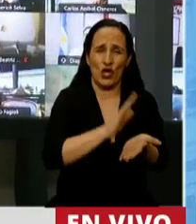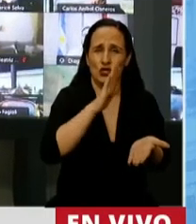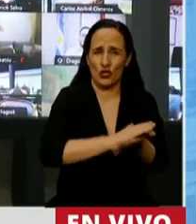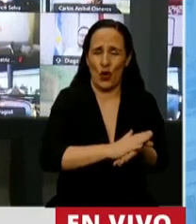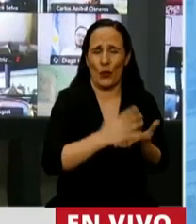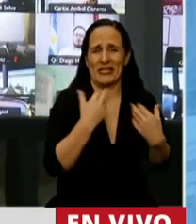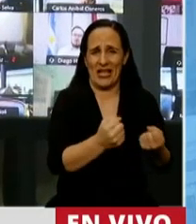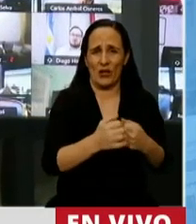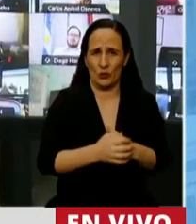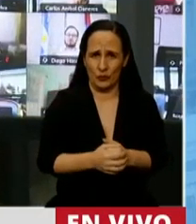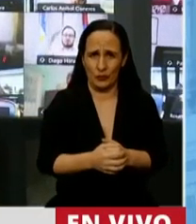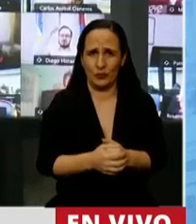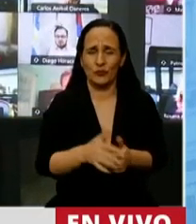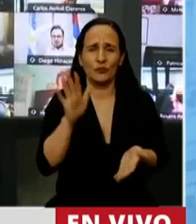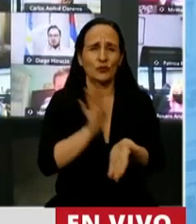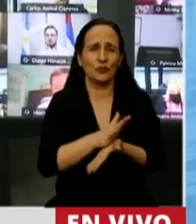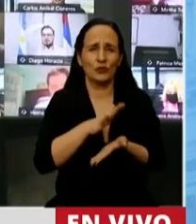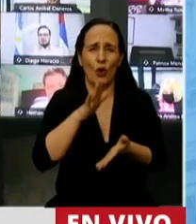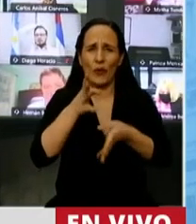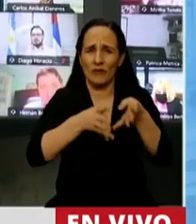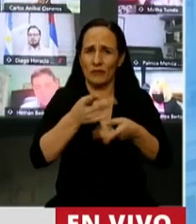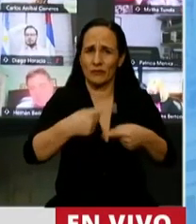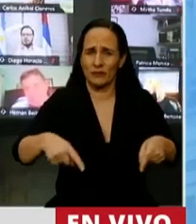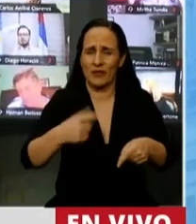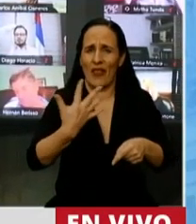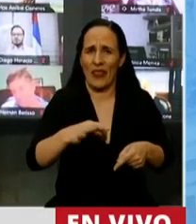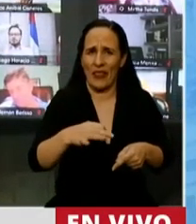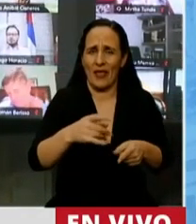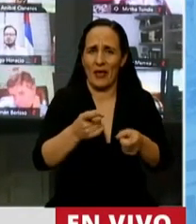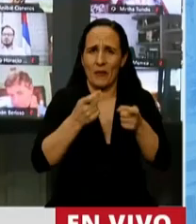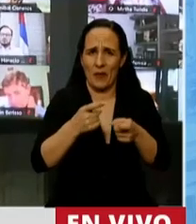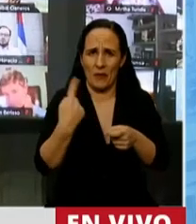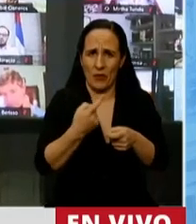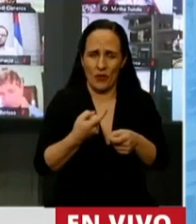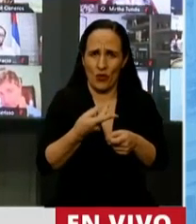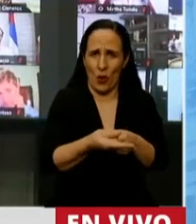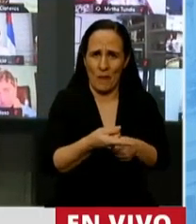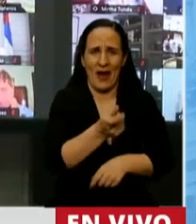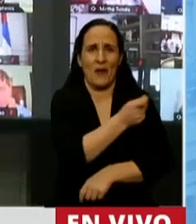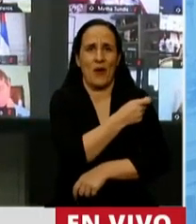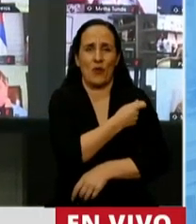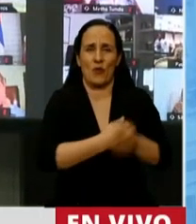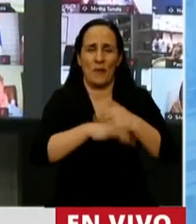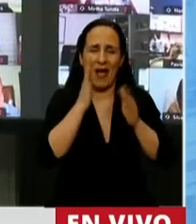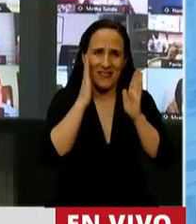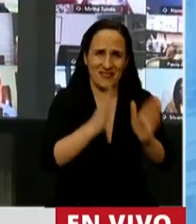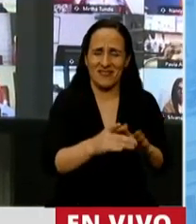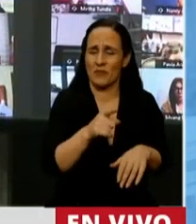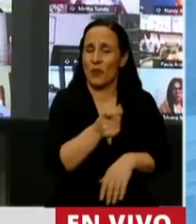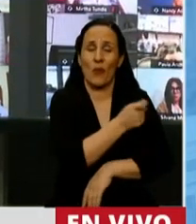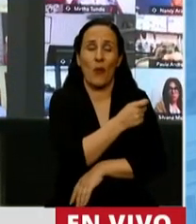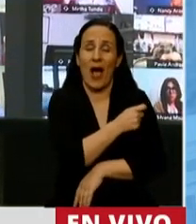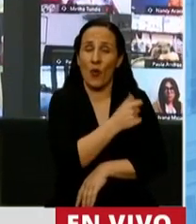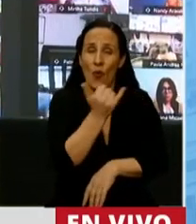problema sanitario, la salud de nuestra gente, evitar las muertes. Y por eso el nodo central de este presupuesto está puesto en la